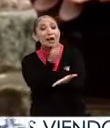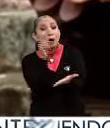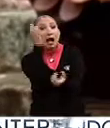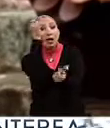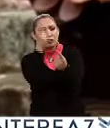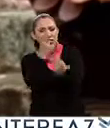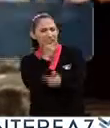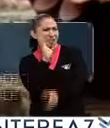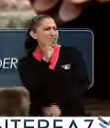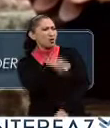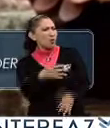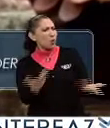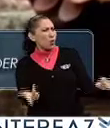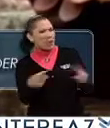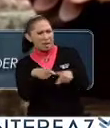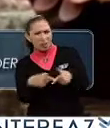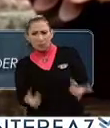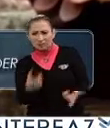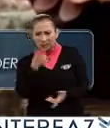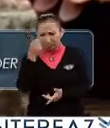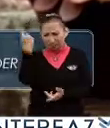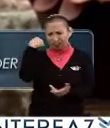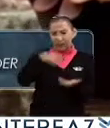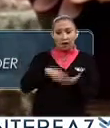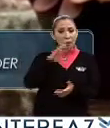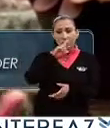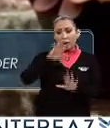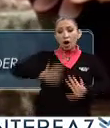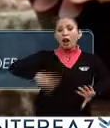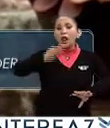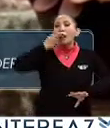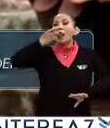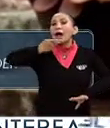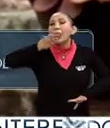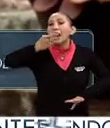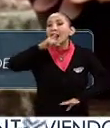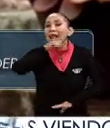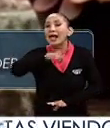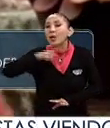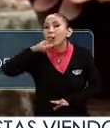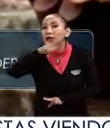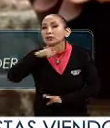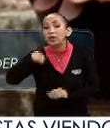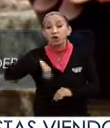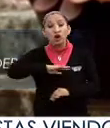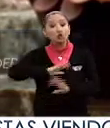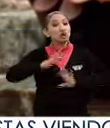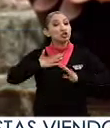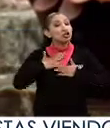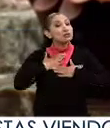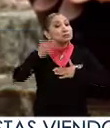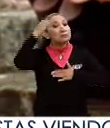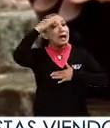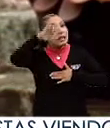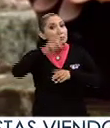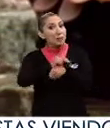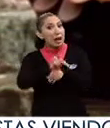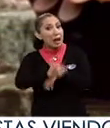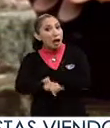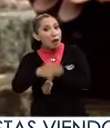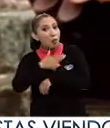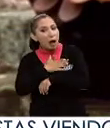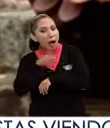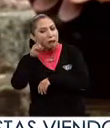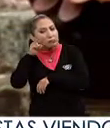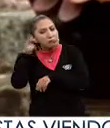Algunos dirán que no, hay lingüistas que prefieren la oralidad de las lenguas. Nosotros, en nuestra experiencia en Paraguay,